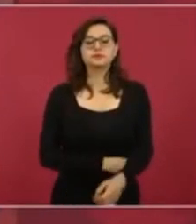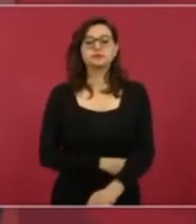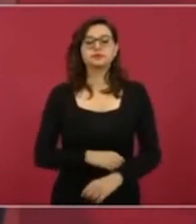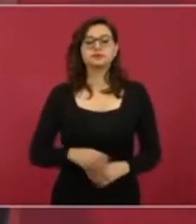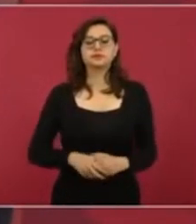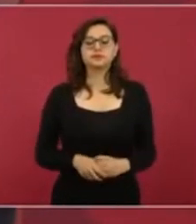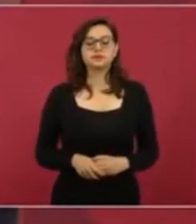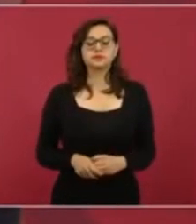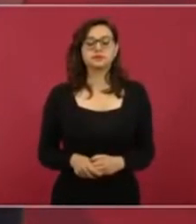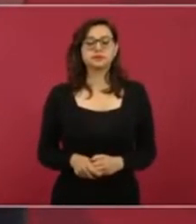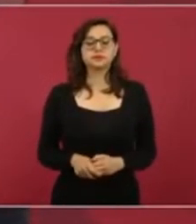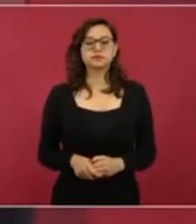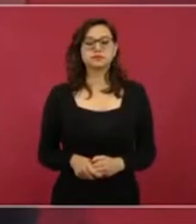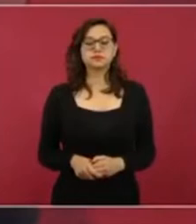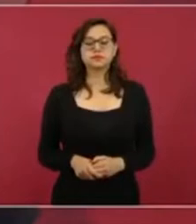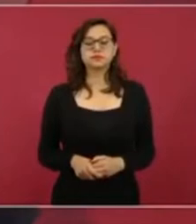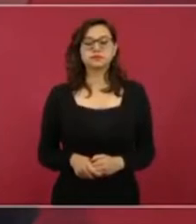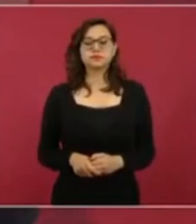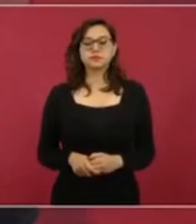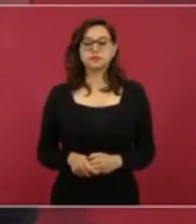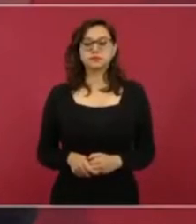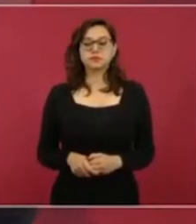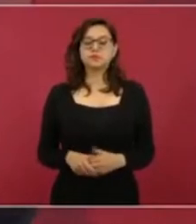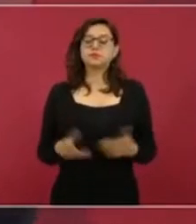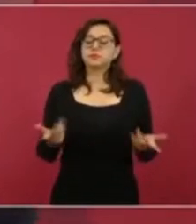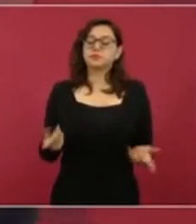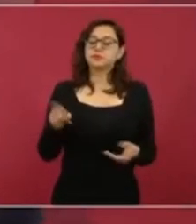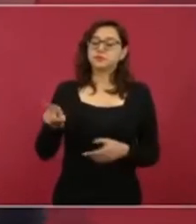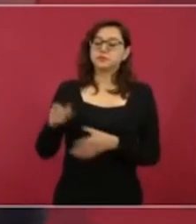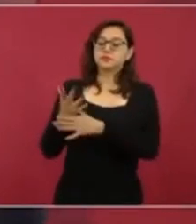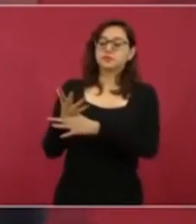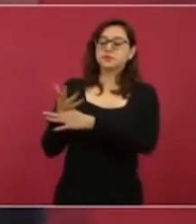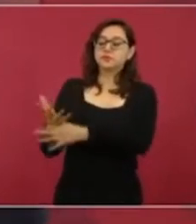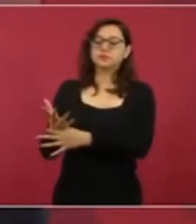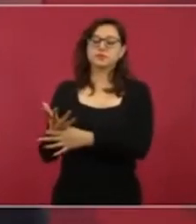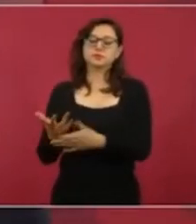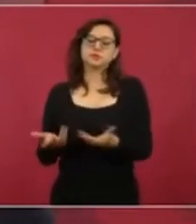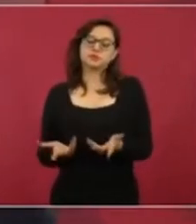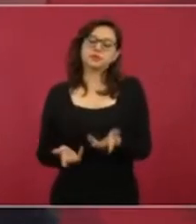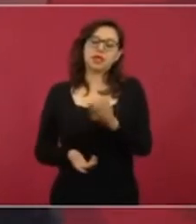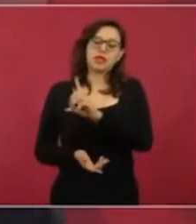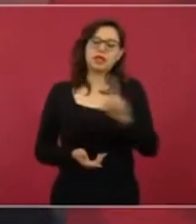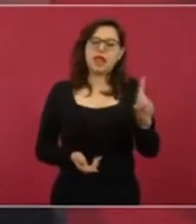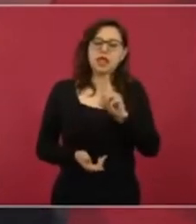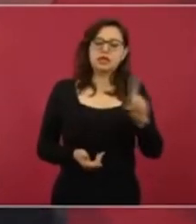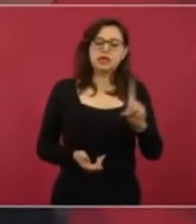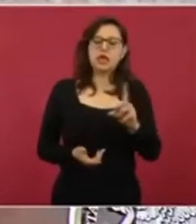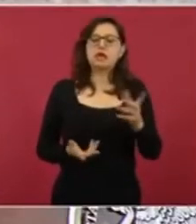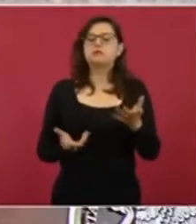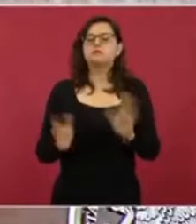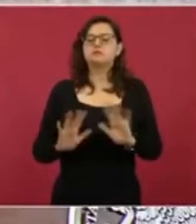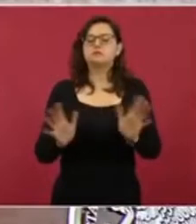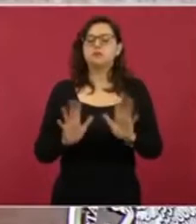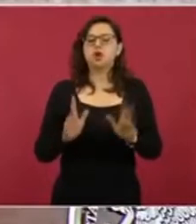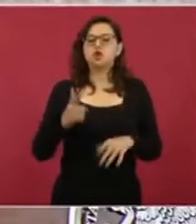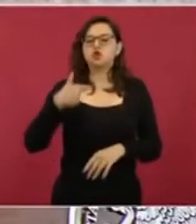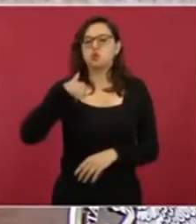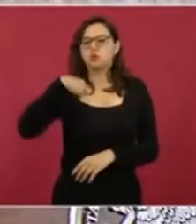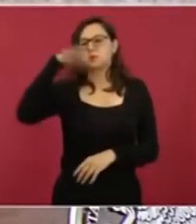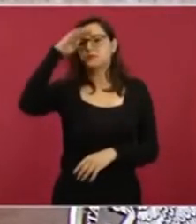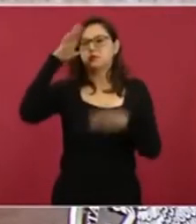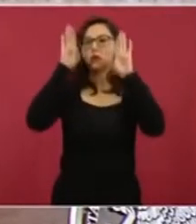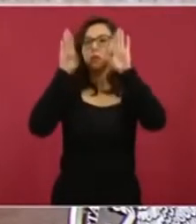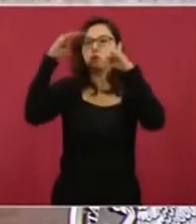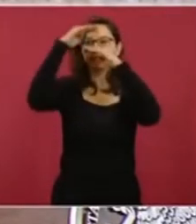decía él de la derecha, yo digo del conservadurismo, esa es la